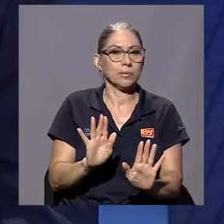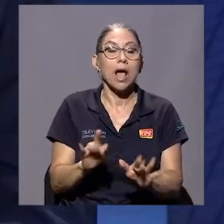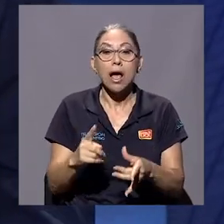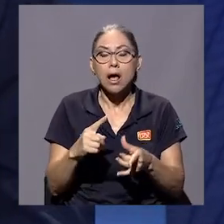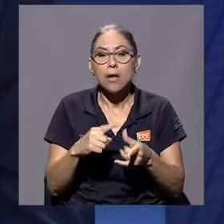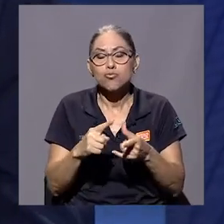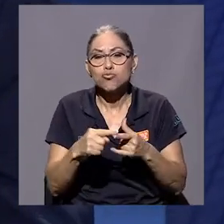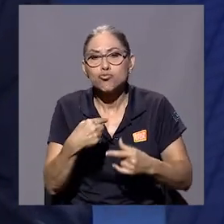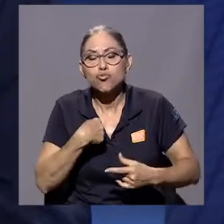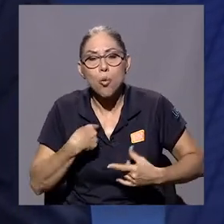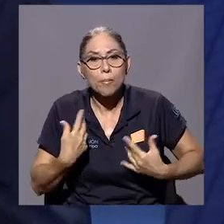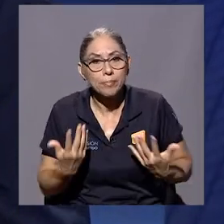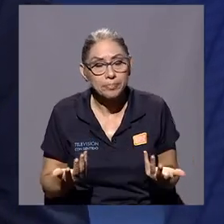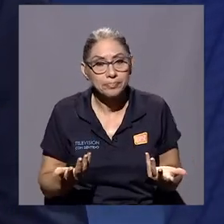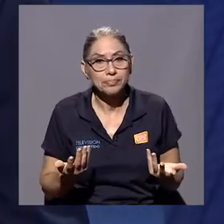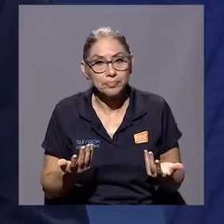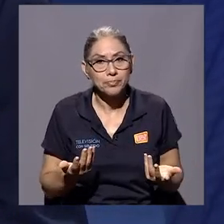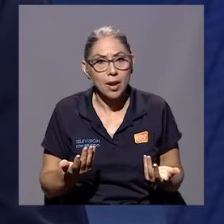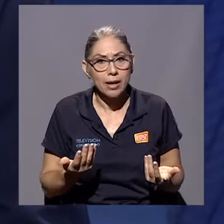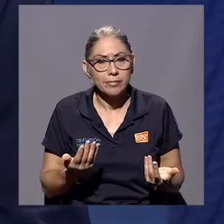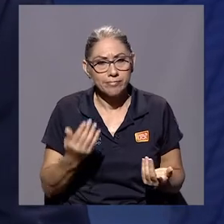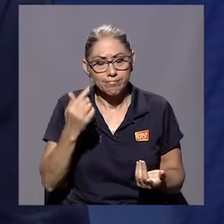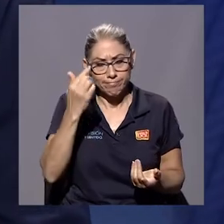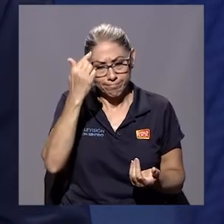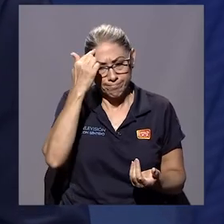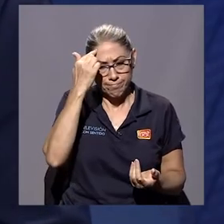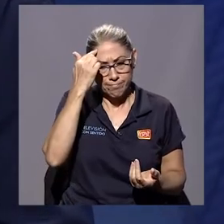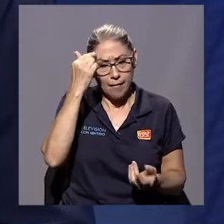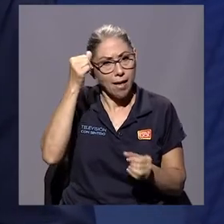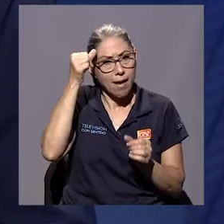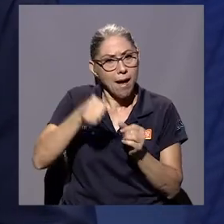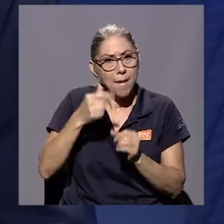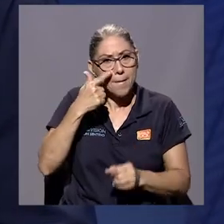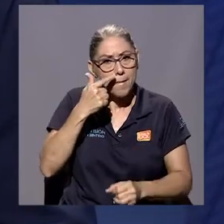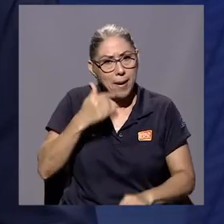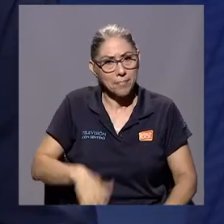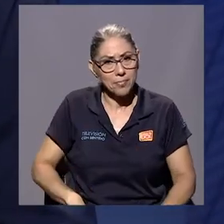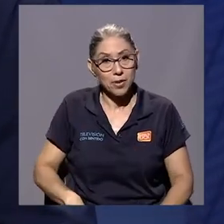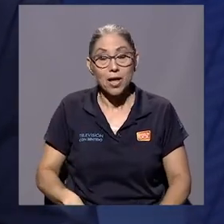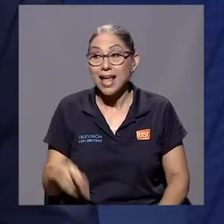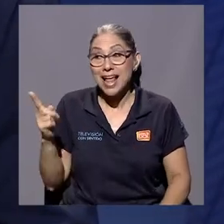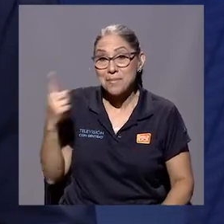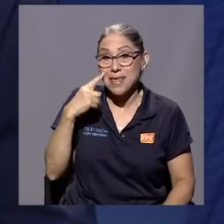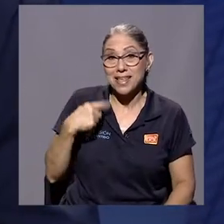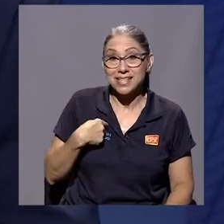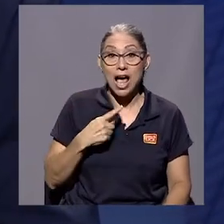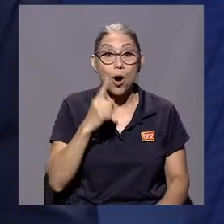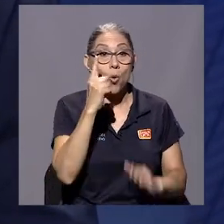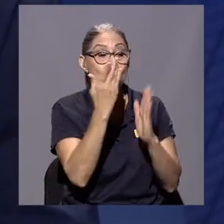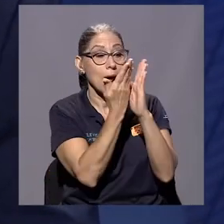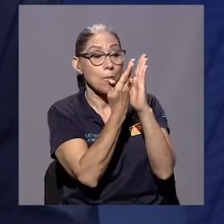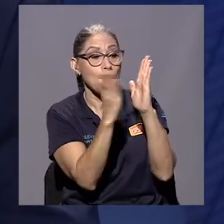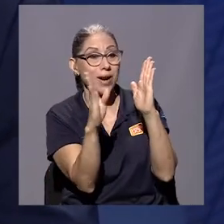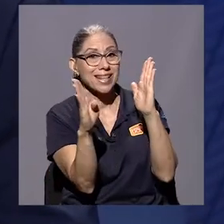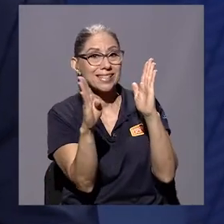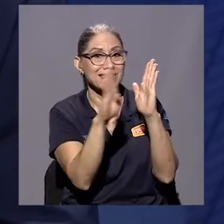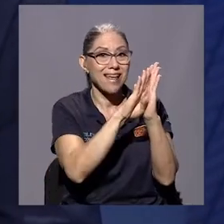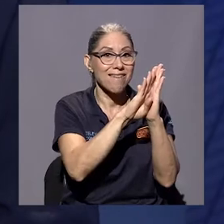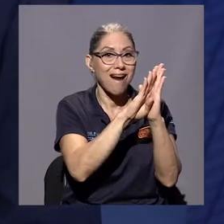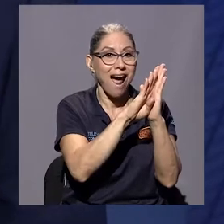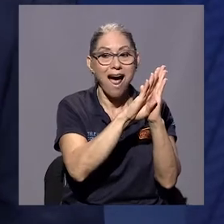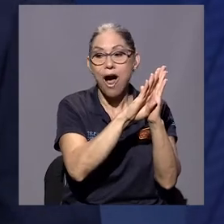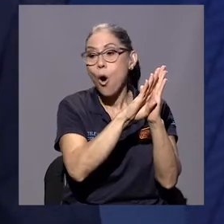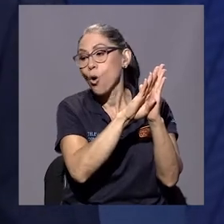Entonces yo tenía presente el Consejo de mi padre que dice, cuando una puerta se cierra, otra se abre. Entonces,